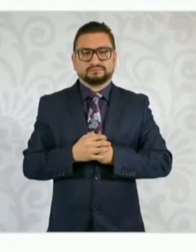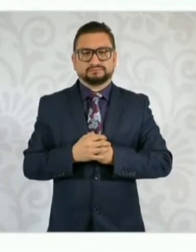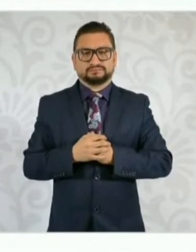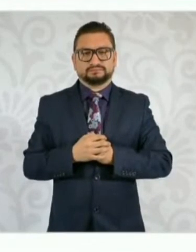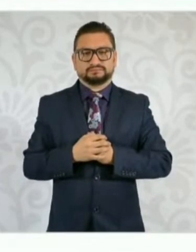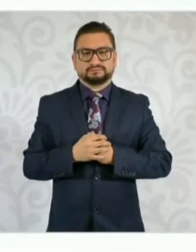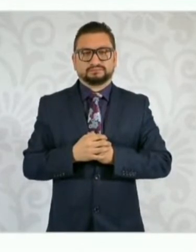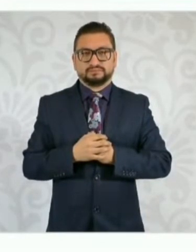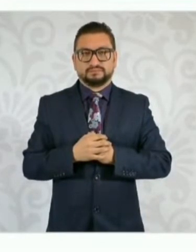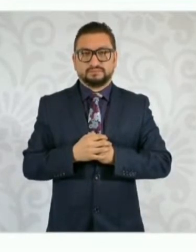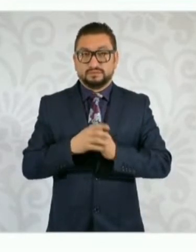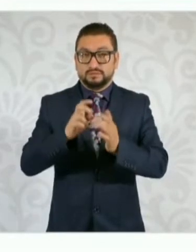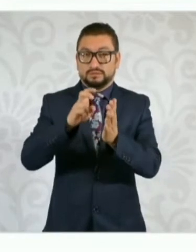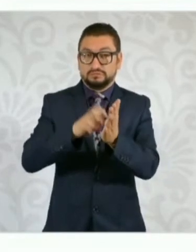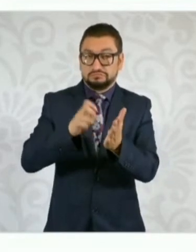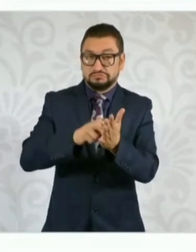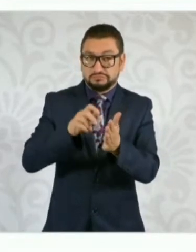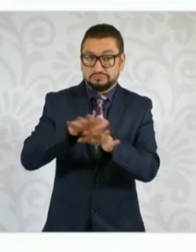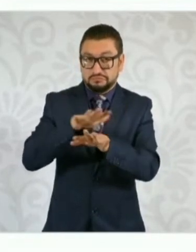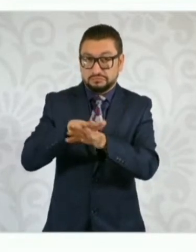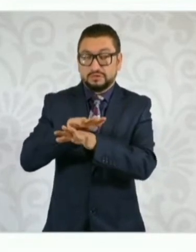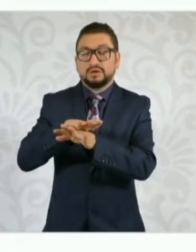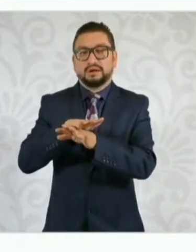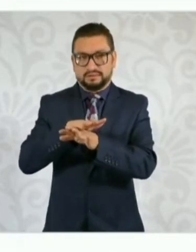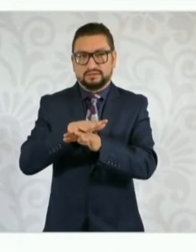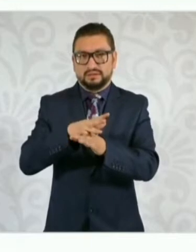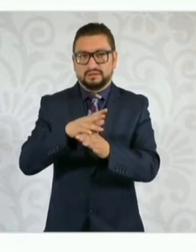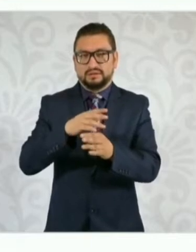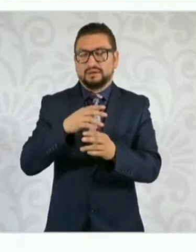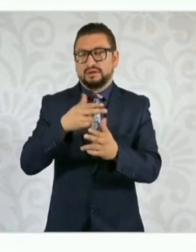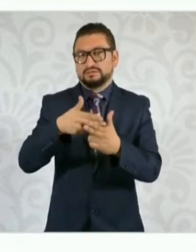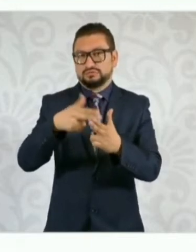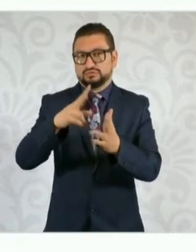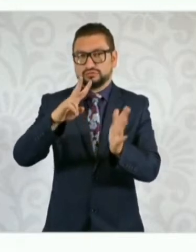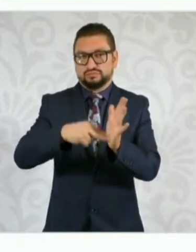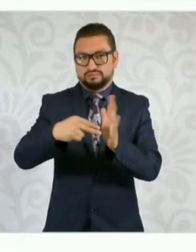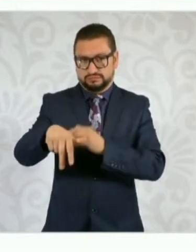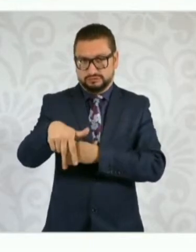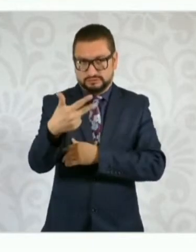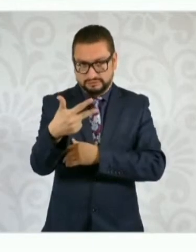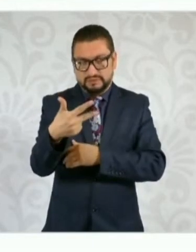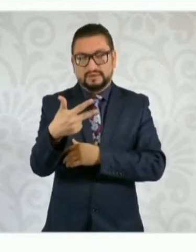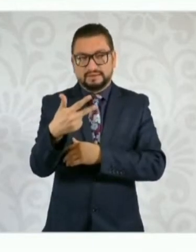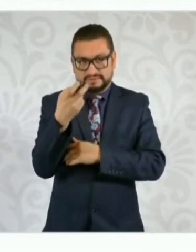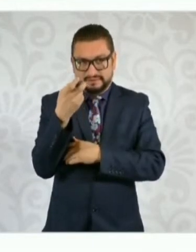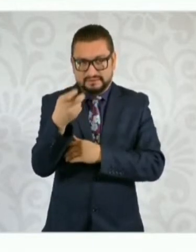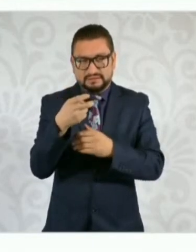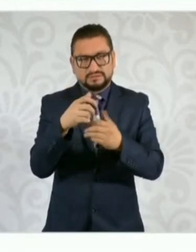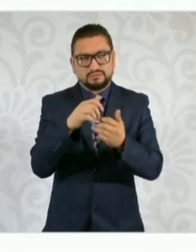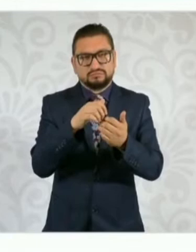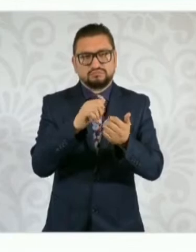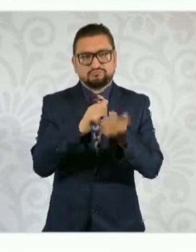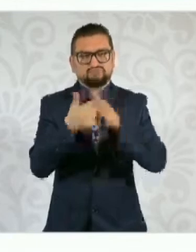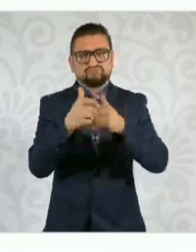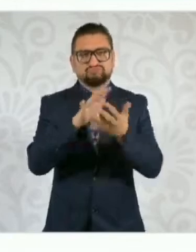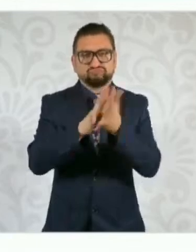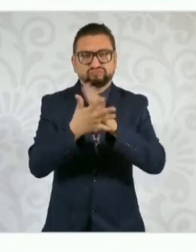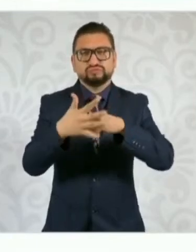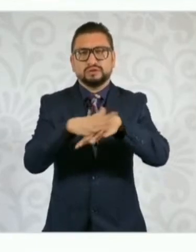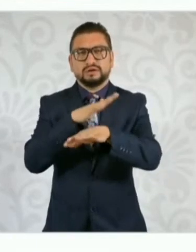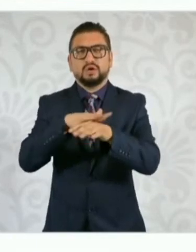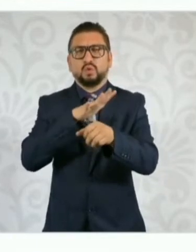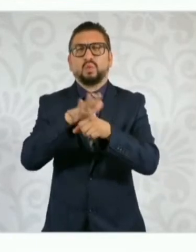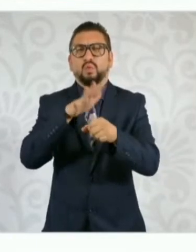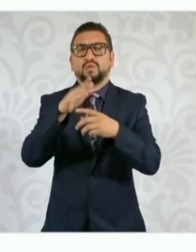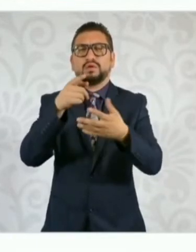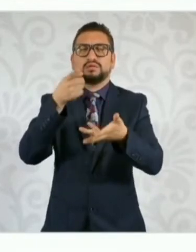La reforma del 2013 transformó… ¿Cuál fue la esencia de la reforma del 2013